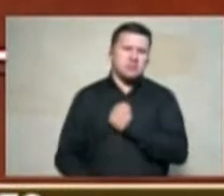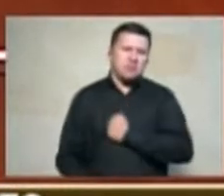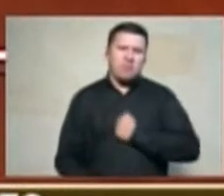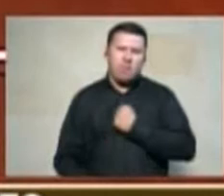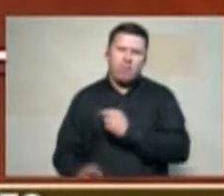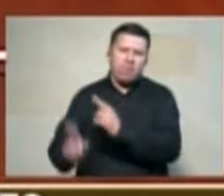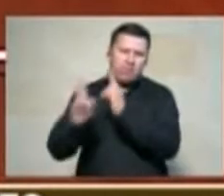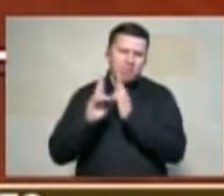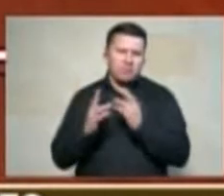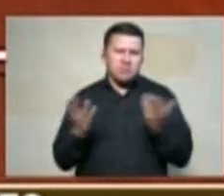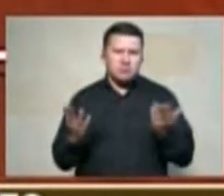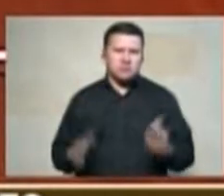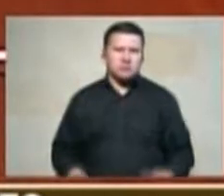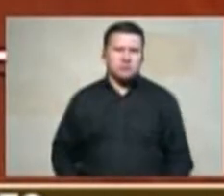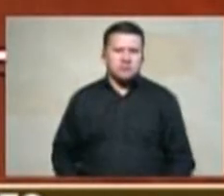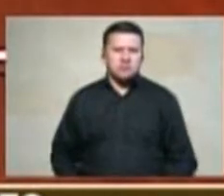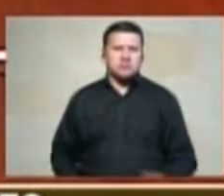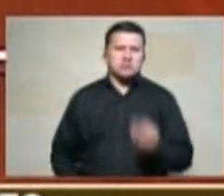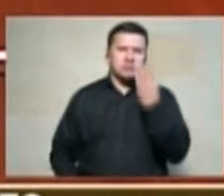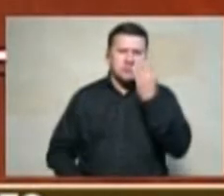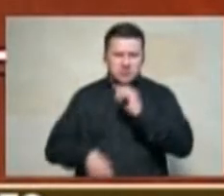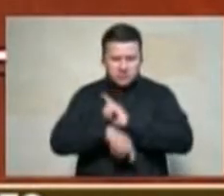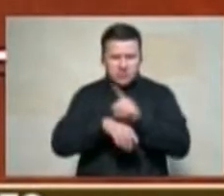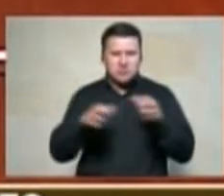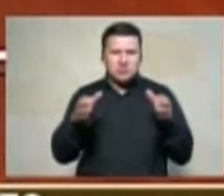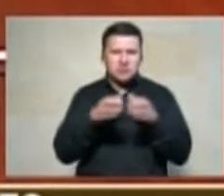nos regale tres minutos